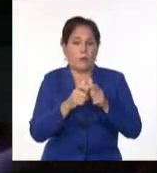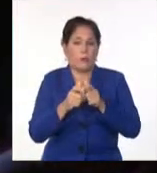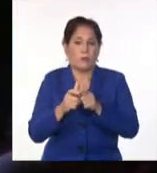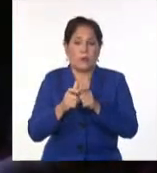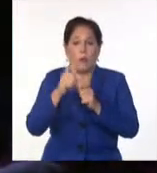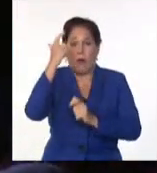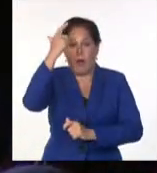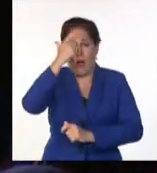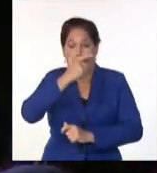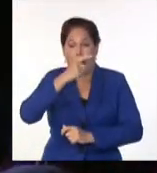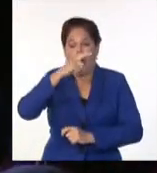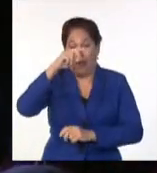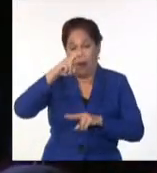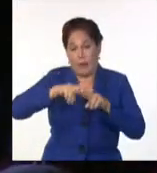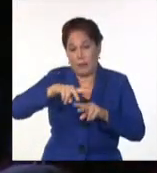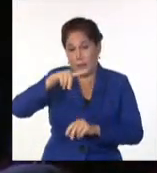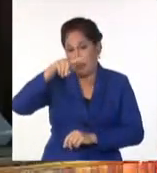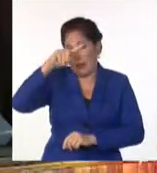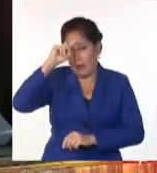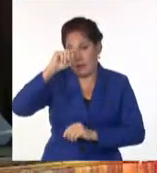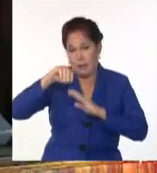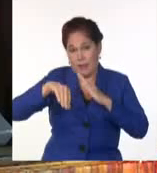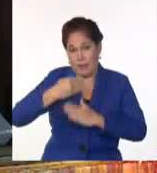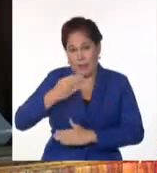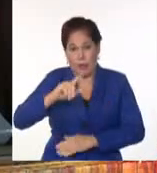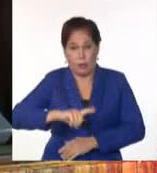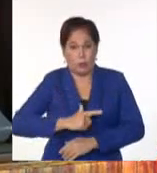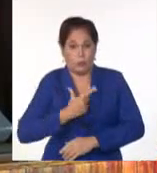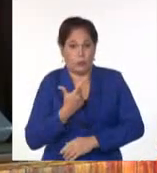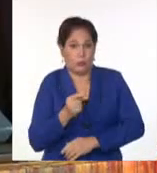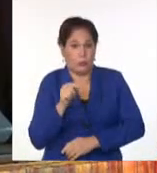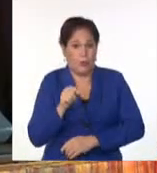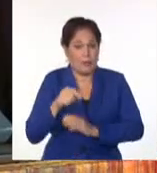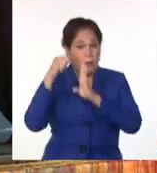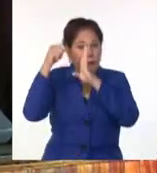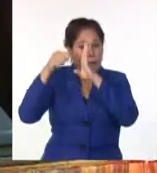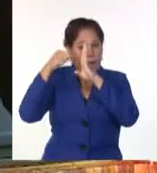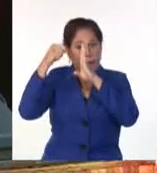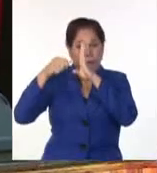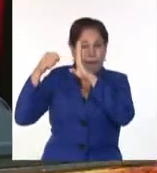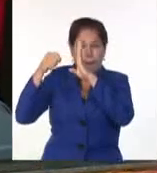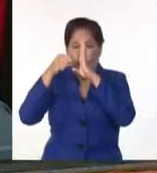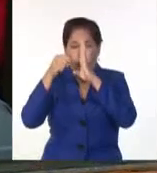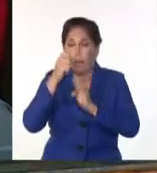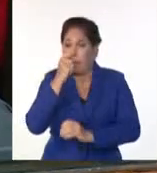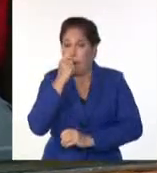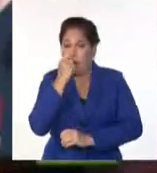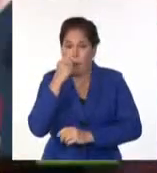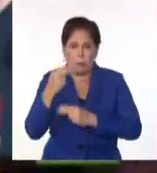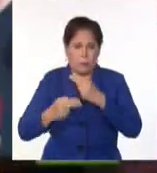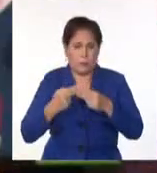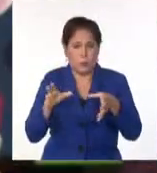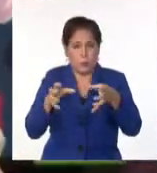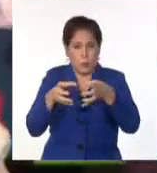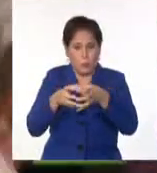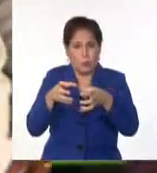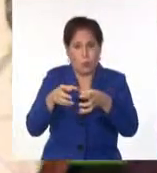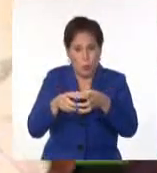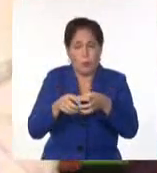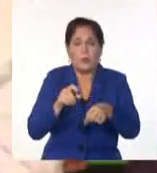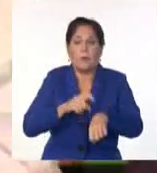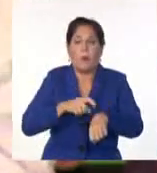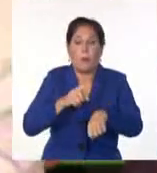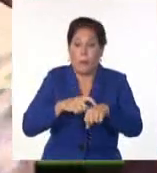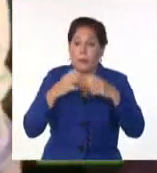Saiz y la jornada por el Día de la Cultura Cubana. Esta pieza filmográfica del realizador Claudio Peláez y su equipo recoge momentos